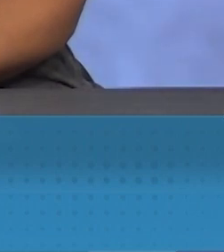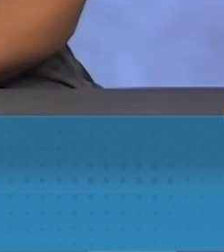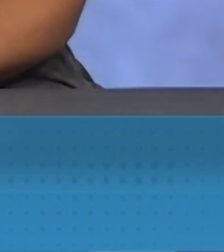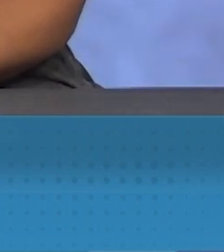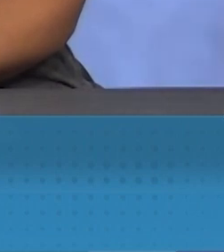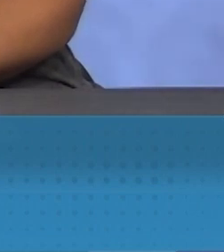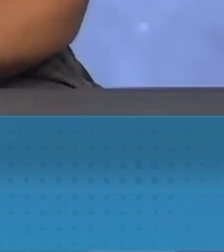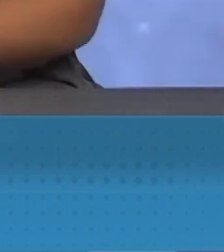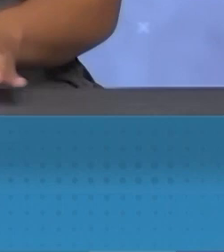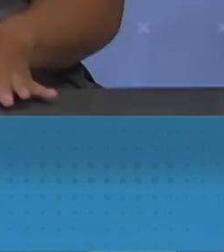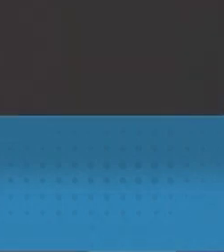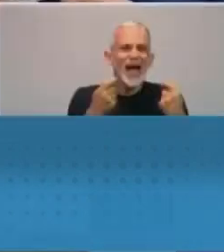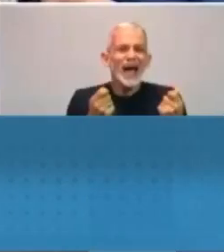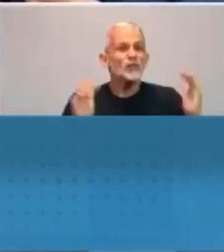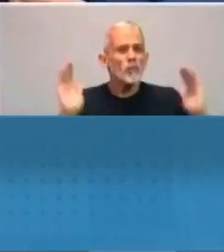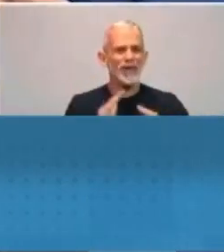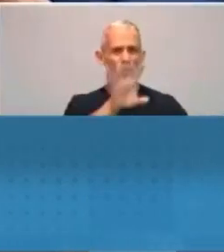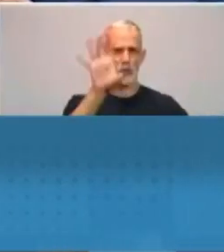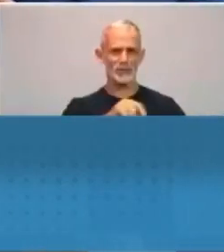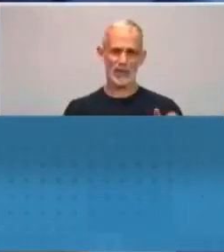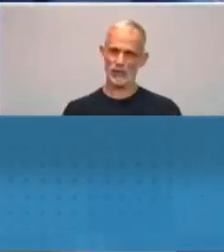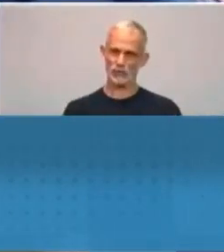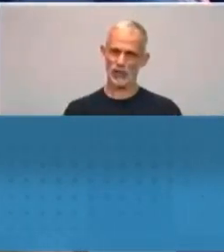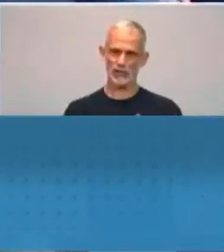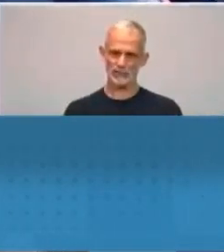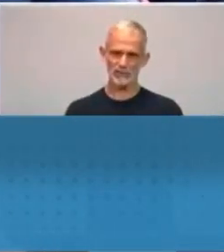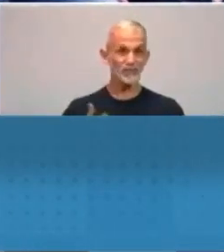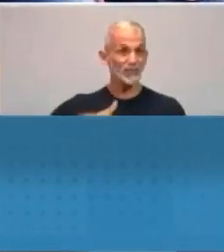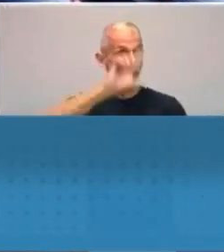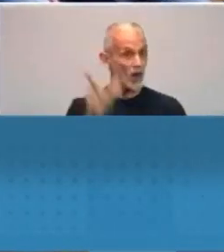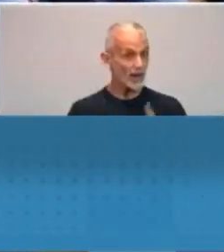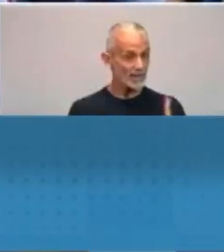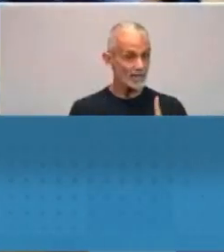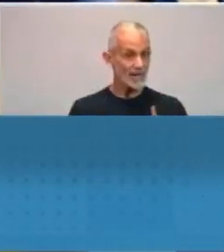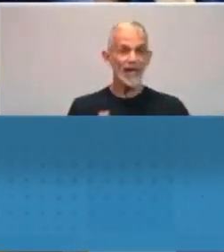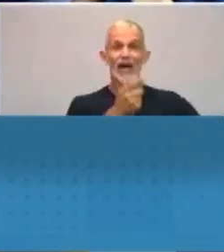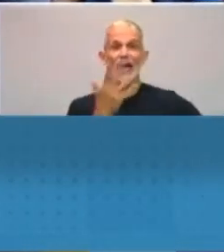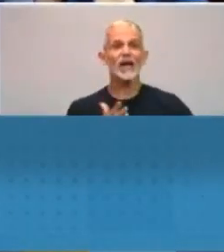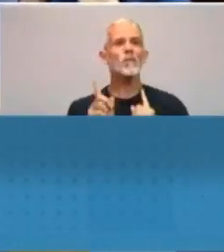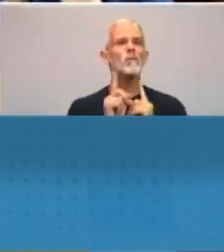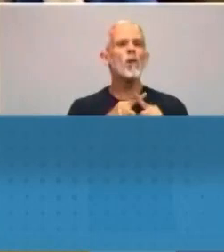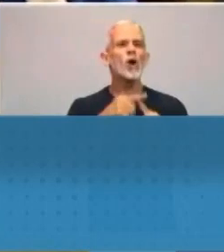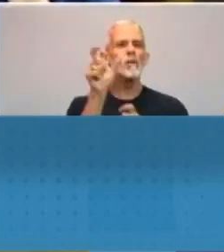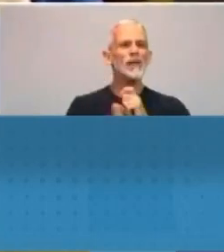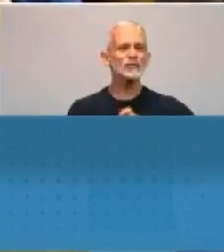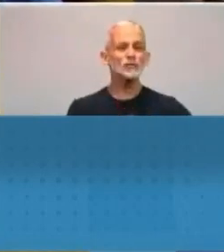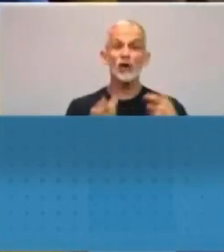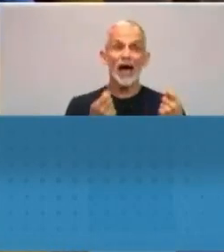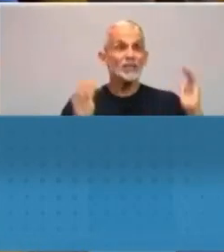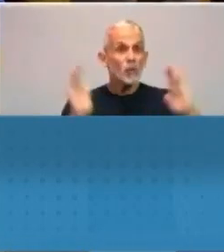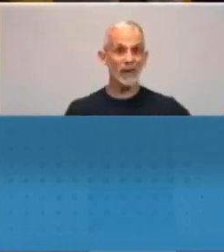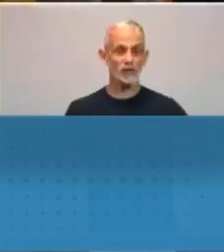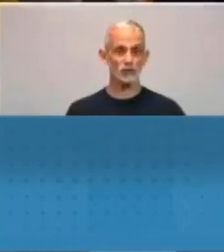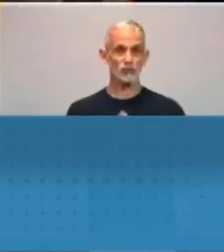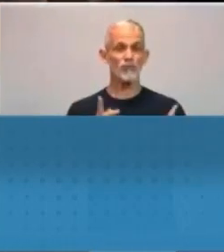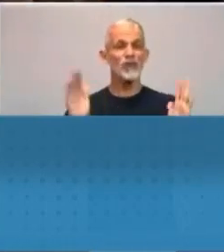intempestiva, sin previo aviso, fue eliminado. Exactamente, estamos hablando del Fondo de Fortalecimiento Fiscal y allí